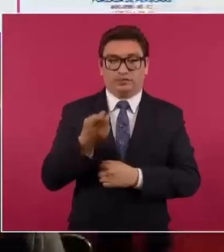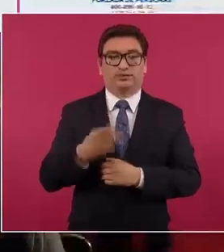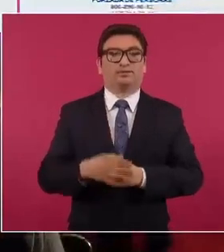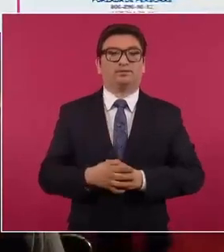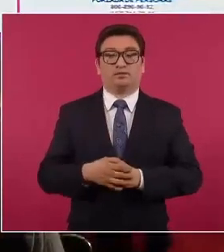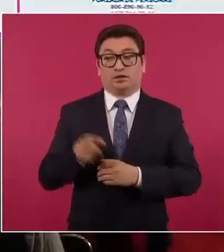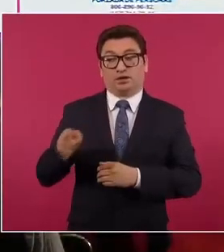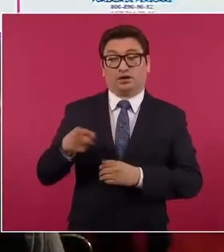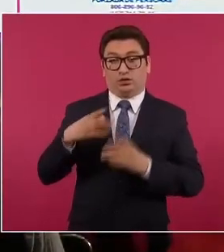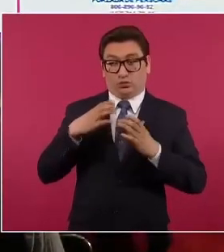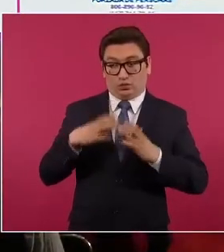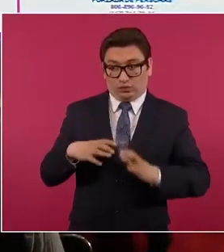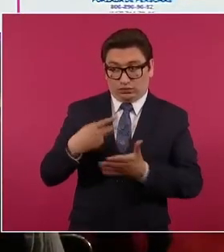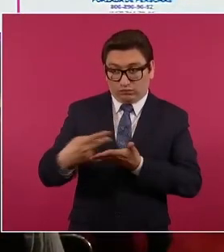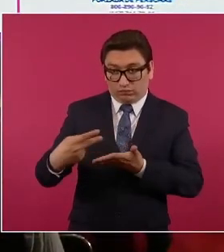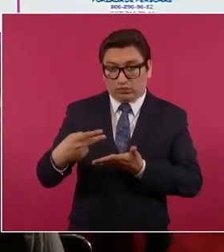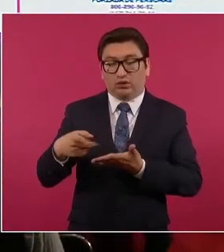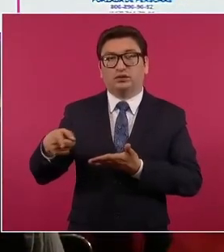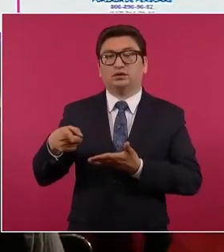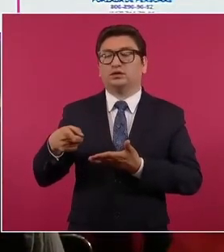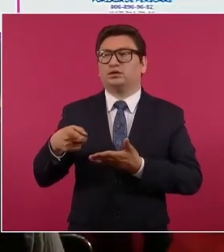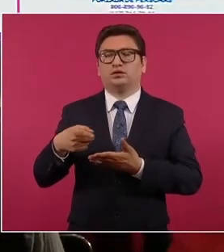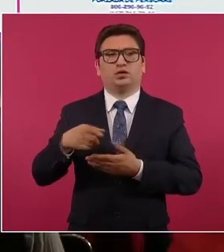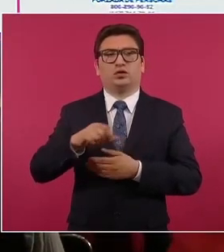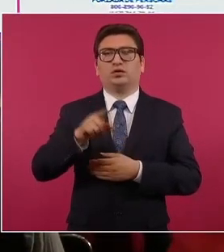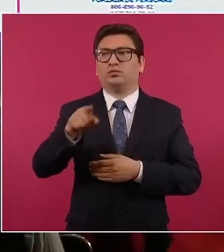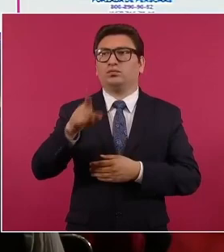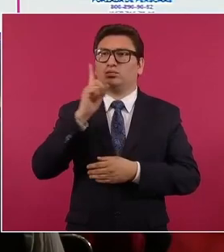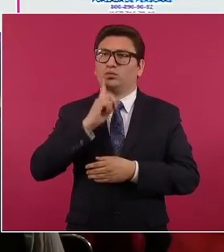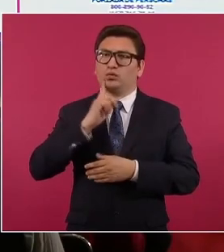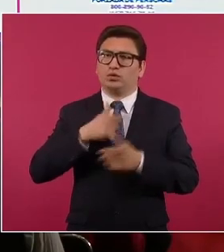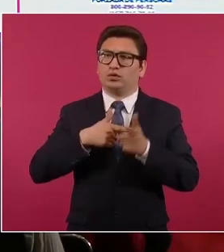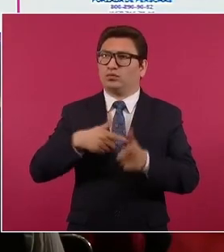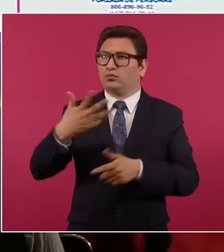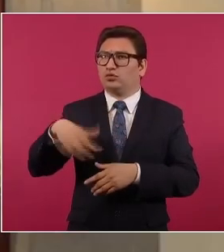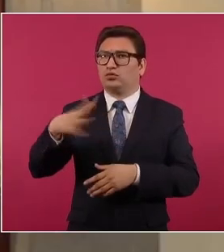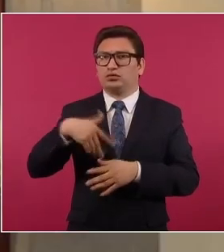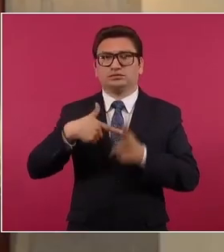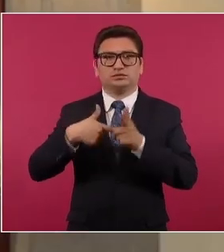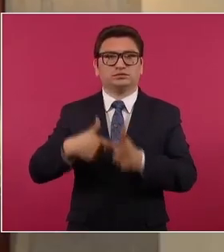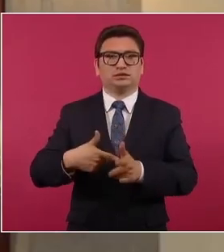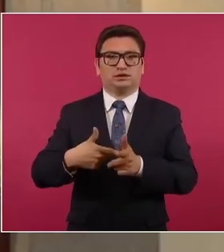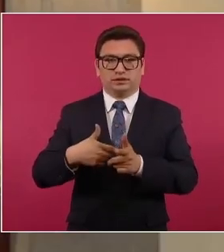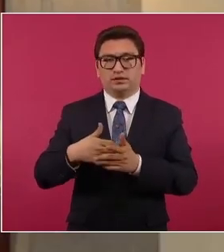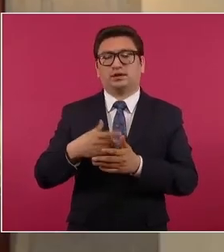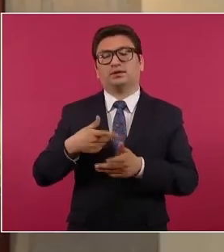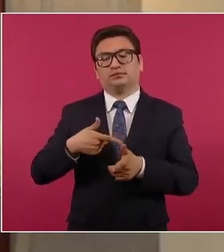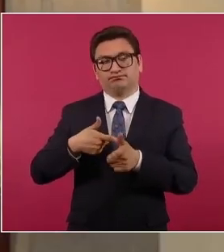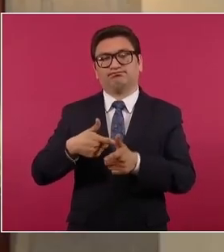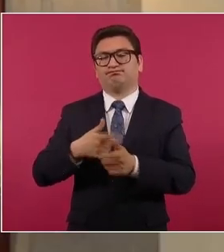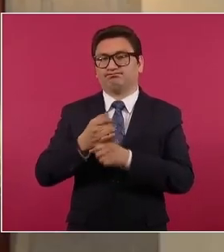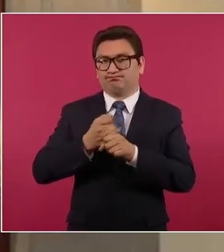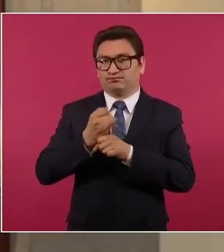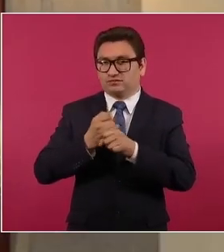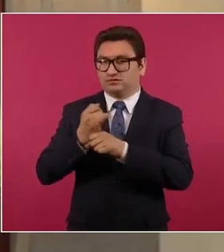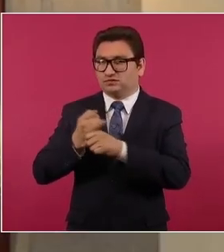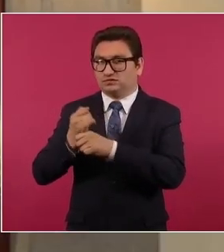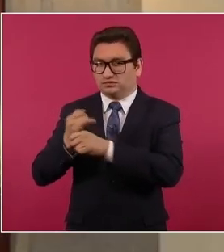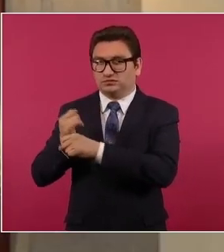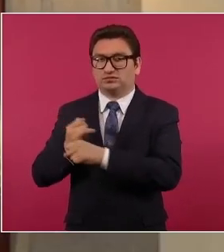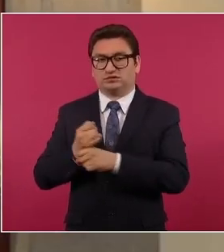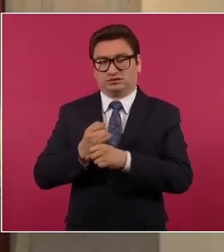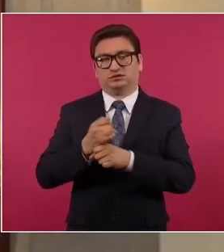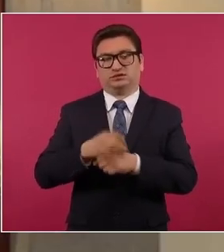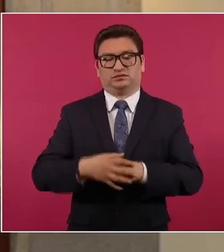cuerpo y sigue desaparecida la locutora, continúan abiertas las carpetas